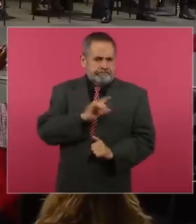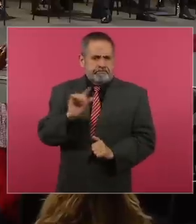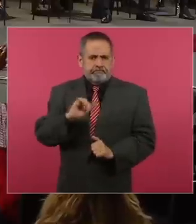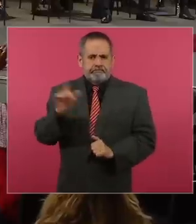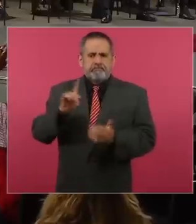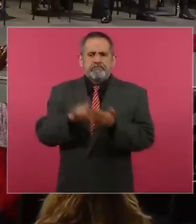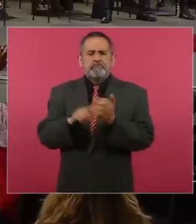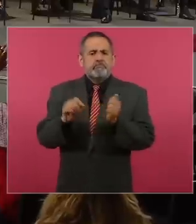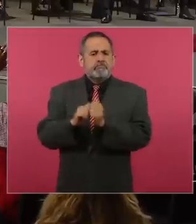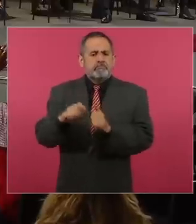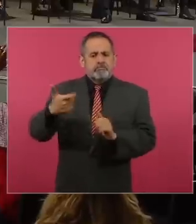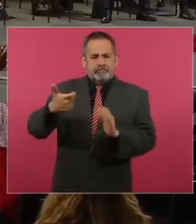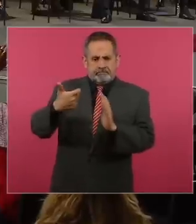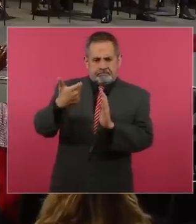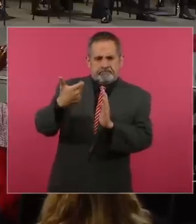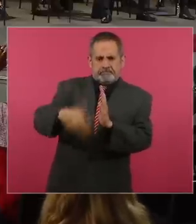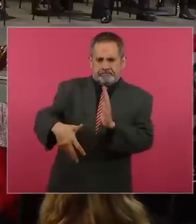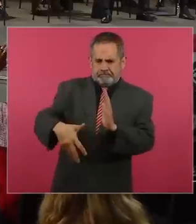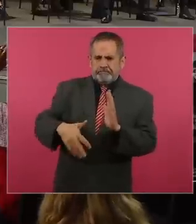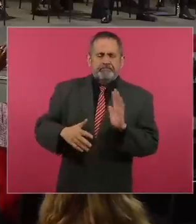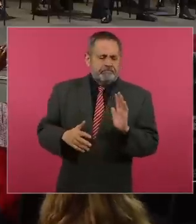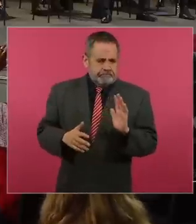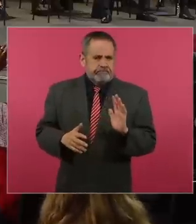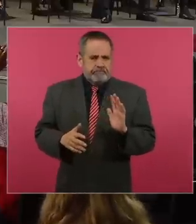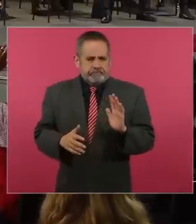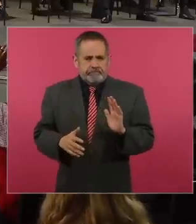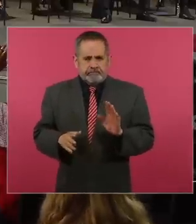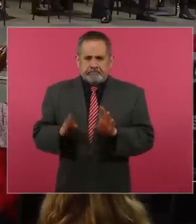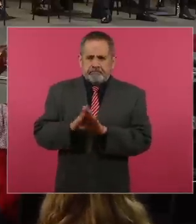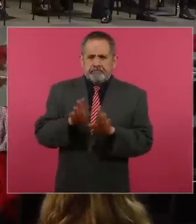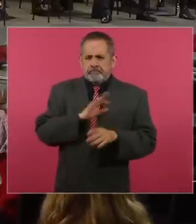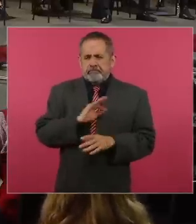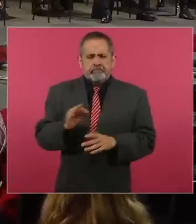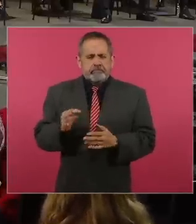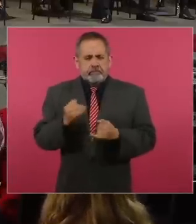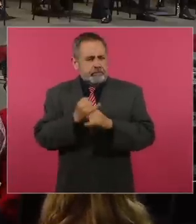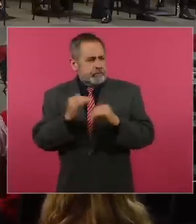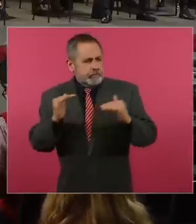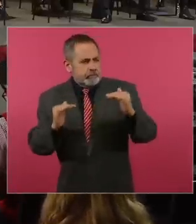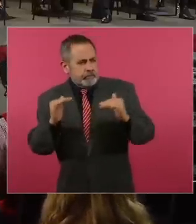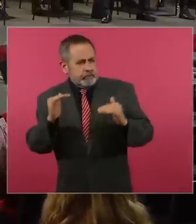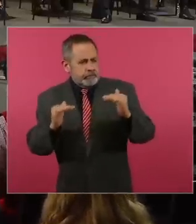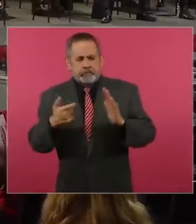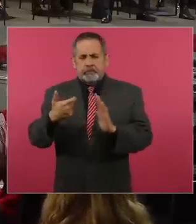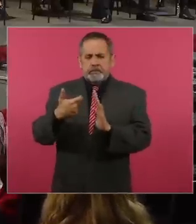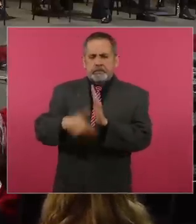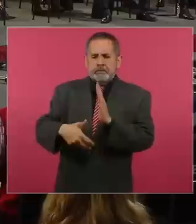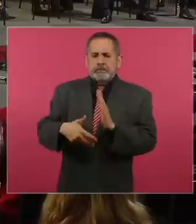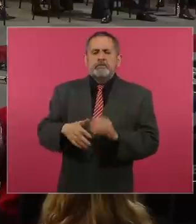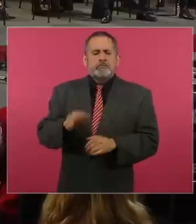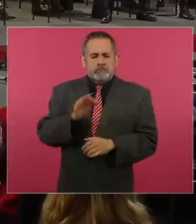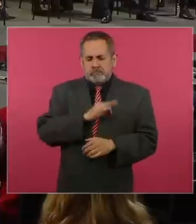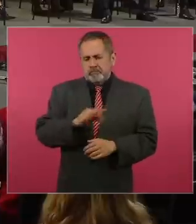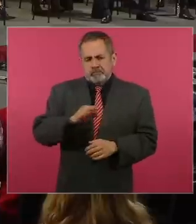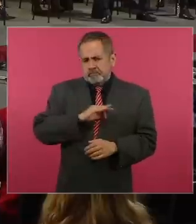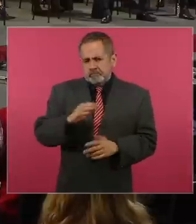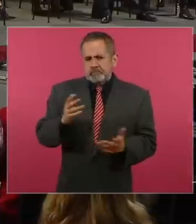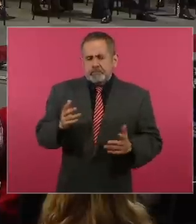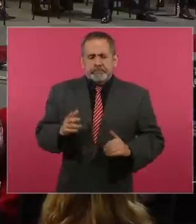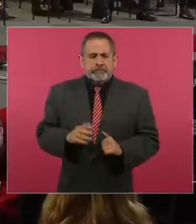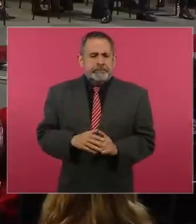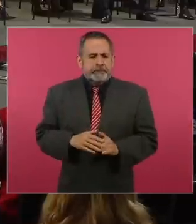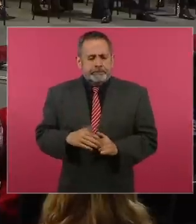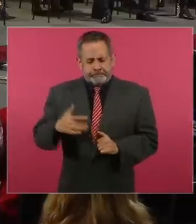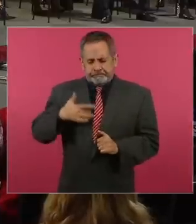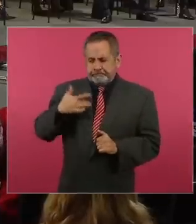costo accesible. En promedio, de conformidad a lo que está en el mercado, estaremos o estamos